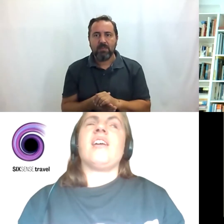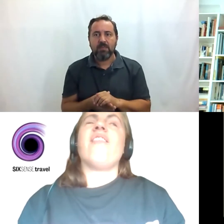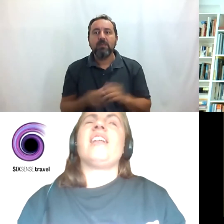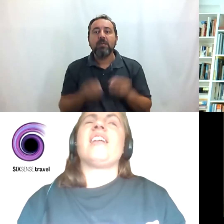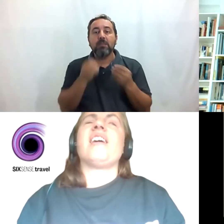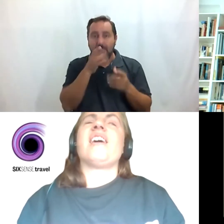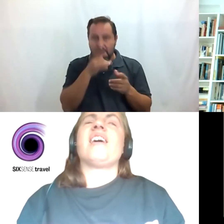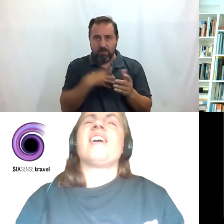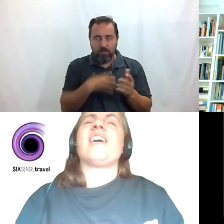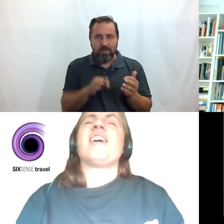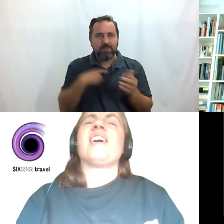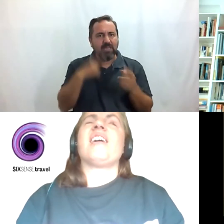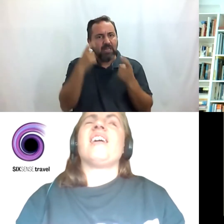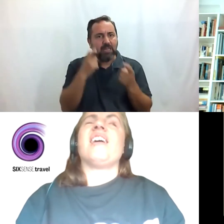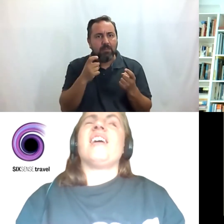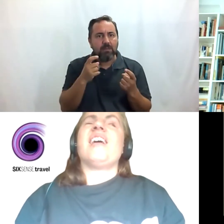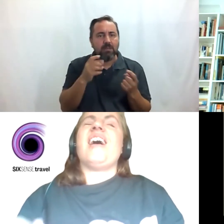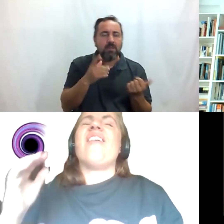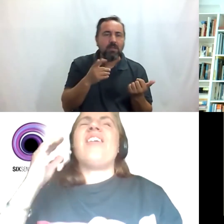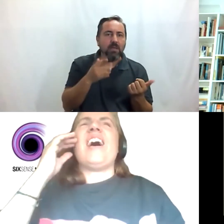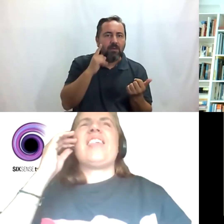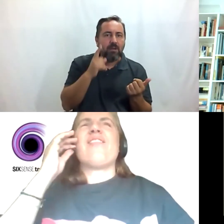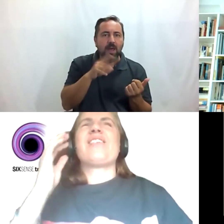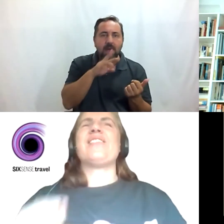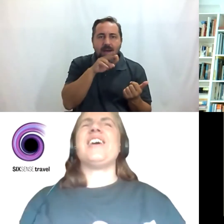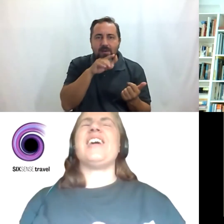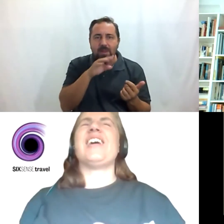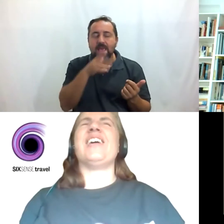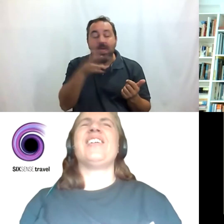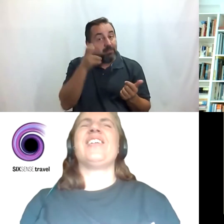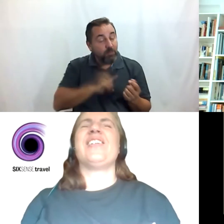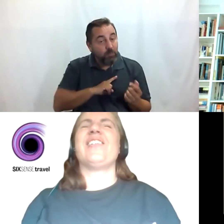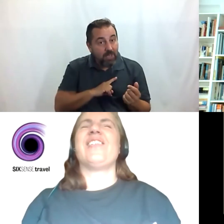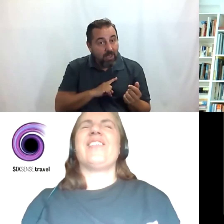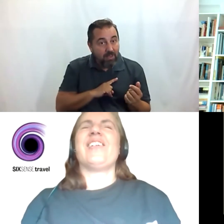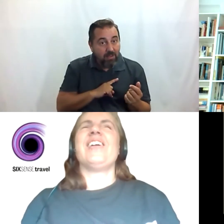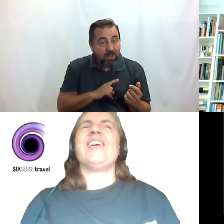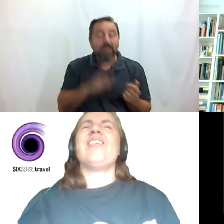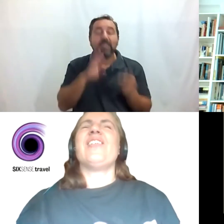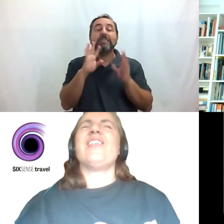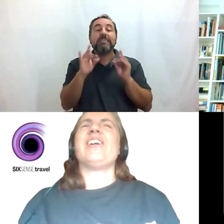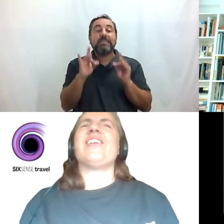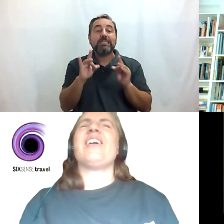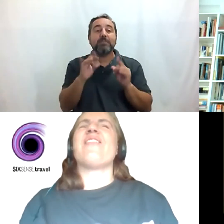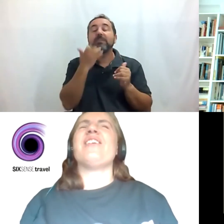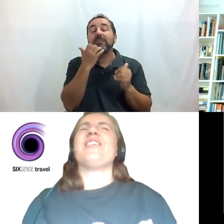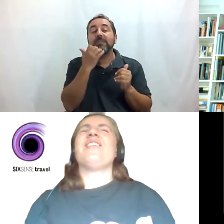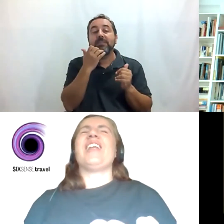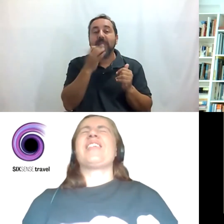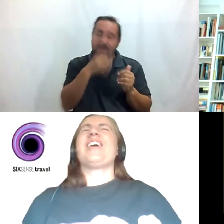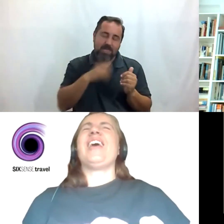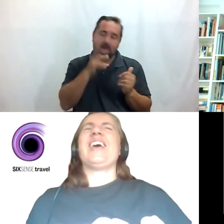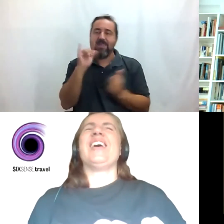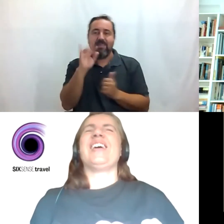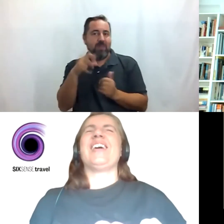pues ahora sí que puedo. Vamos a intentar que hable más, Nuria, y luego... Ahora, ¿se me escucha? Sí, pero si quieres... Pero ahora ya ha vuelto